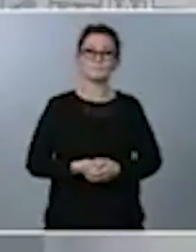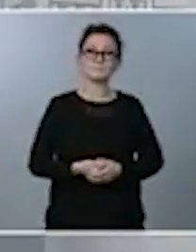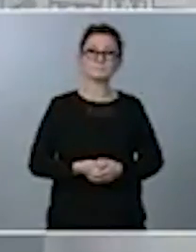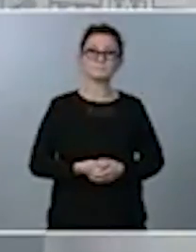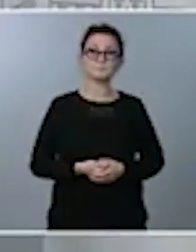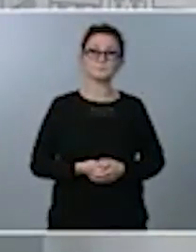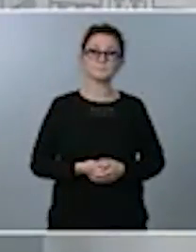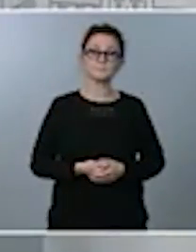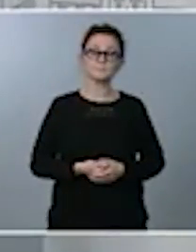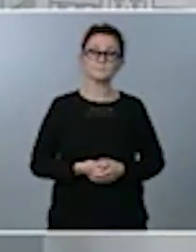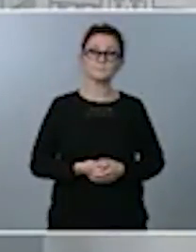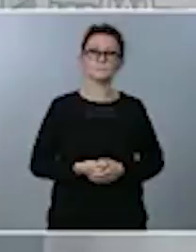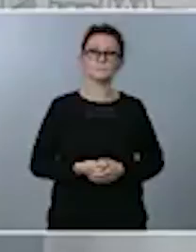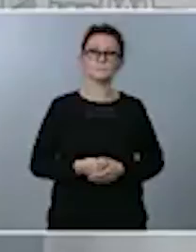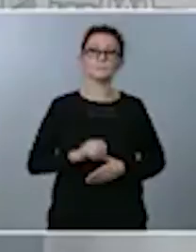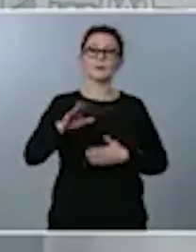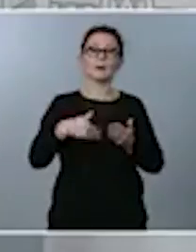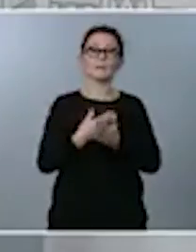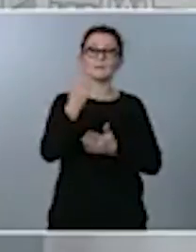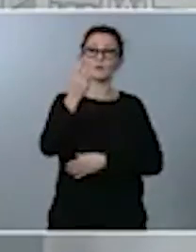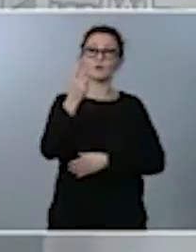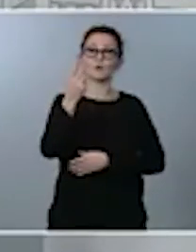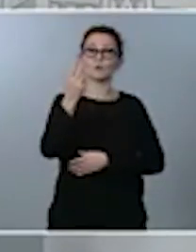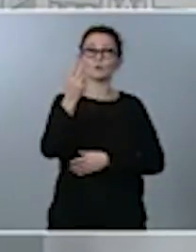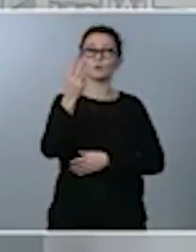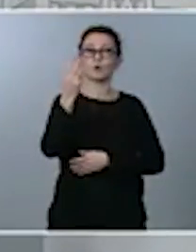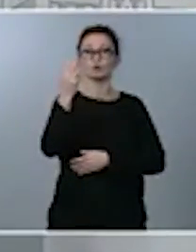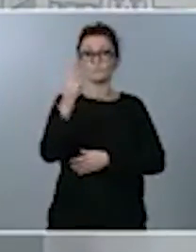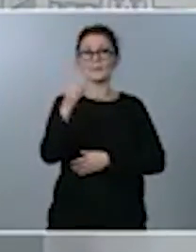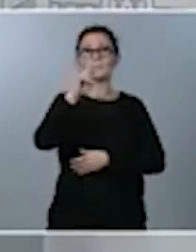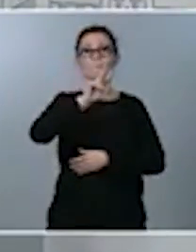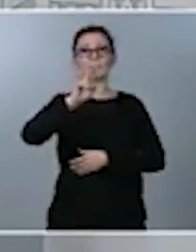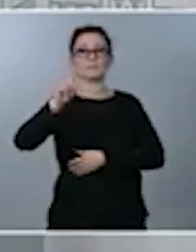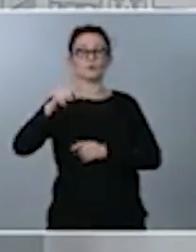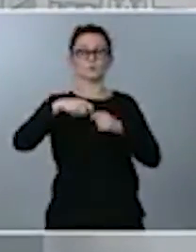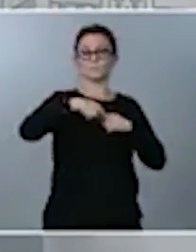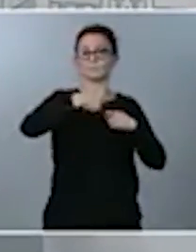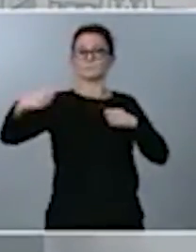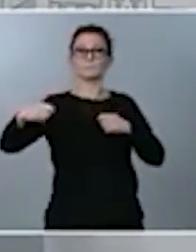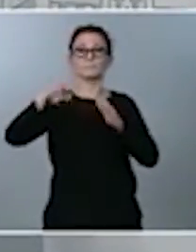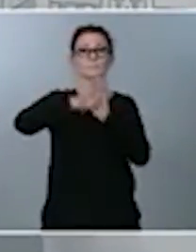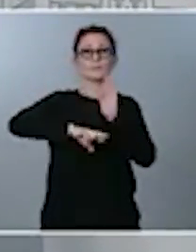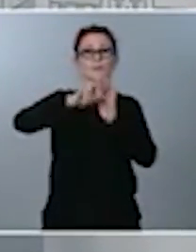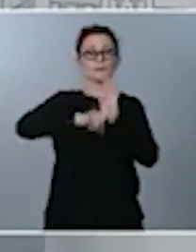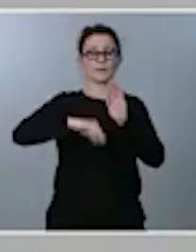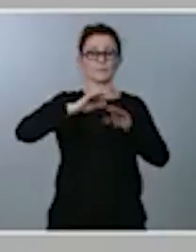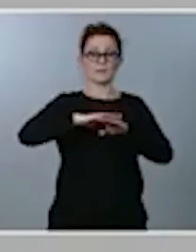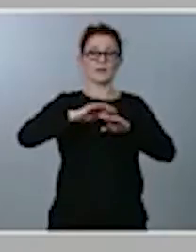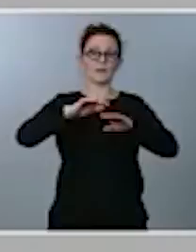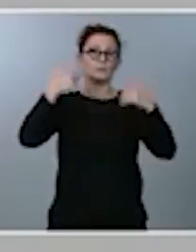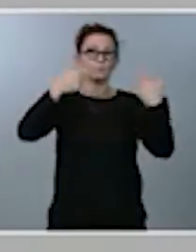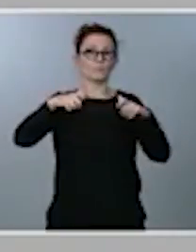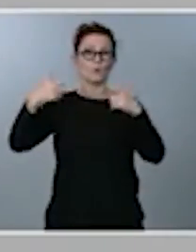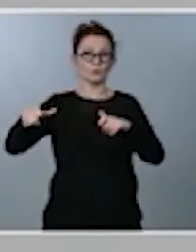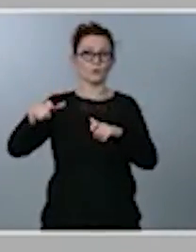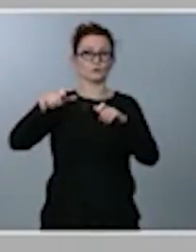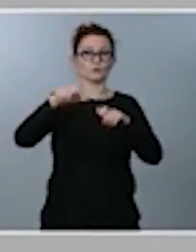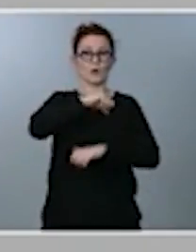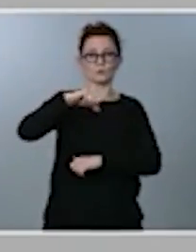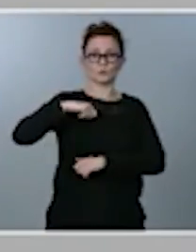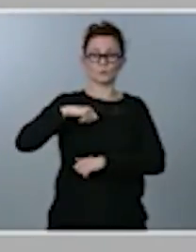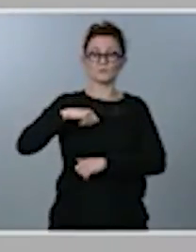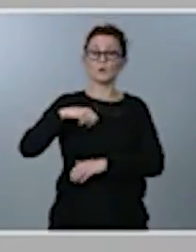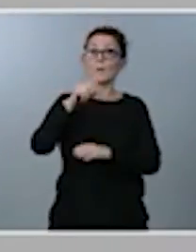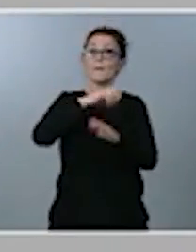lado, hasta 2021, para 2021, los límites del régimen de módulos para autónomos, una medida que pretende ayudar y